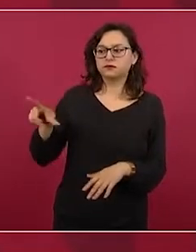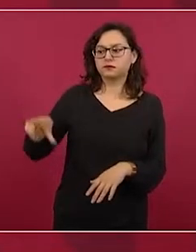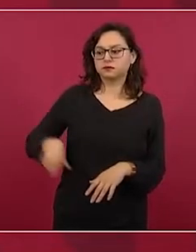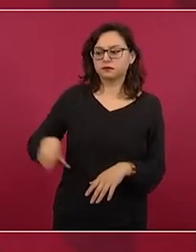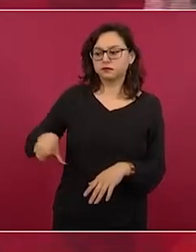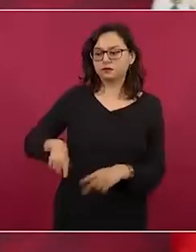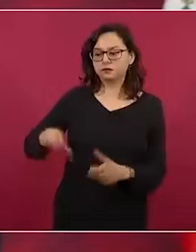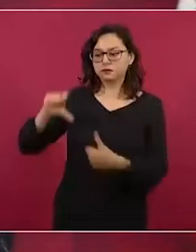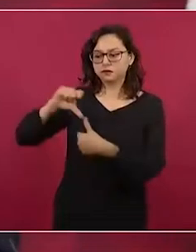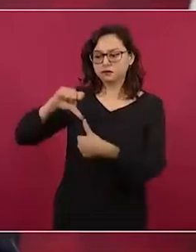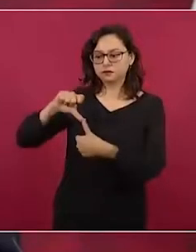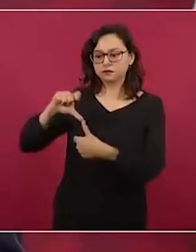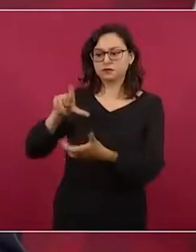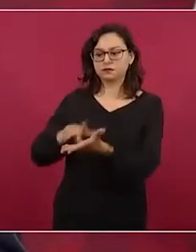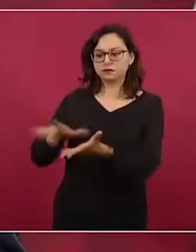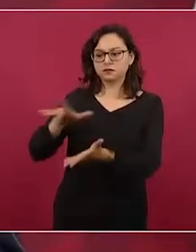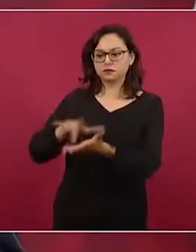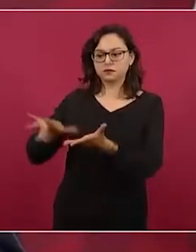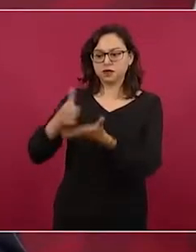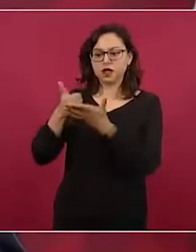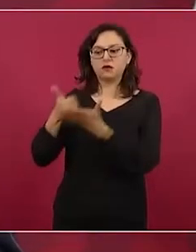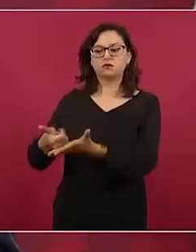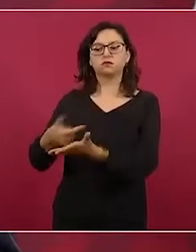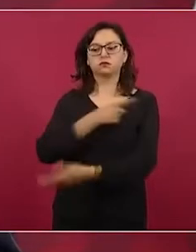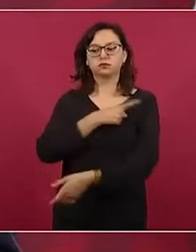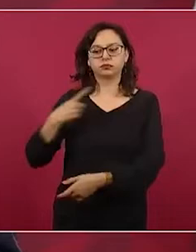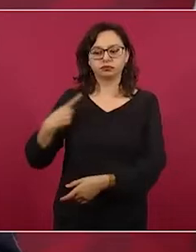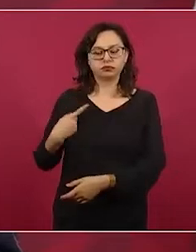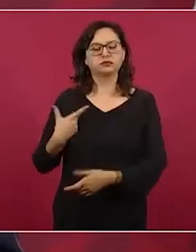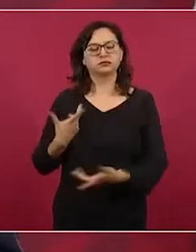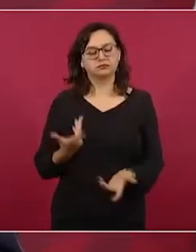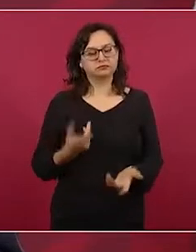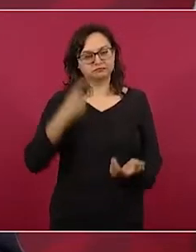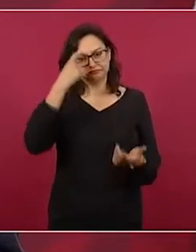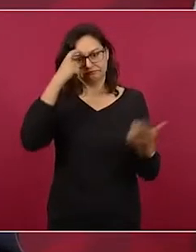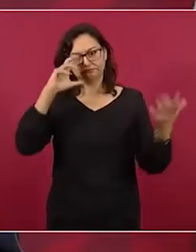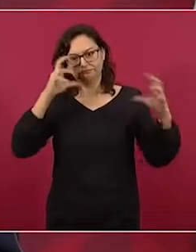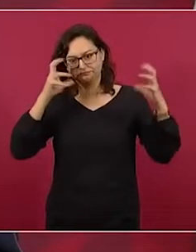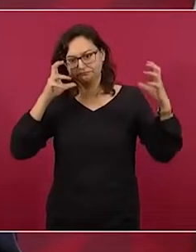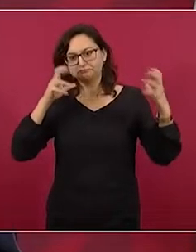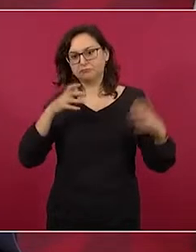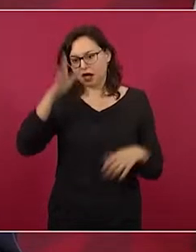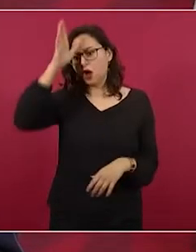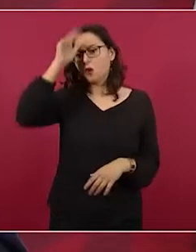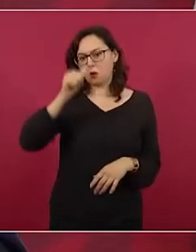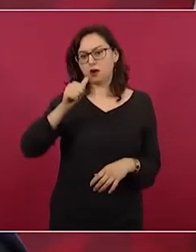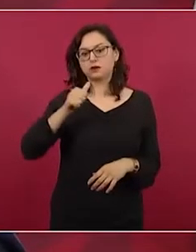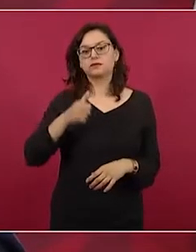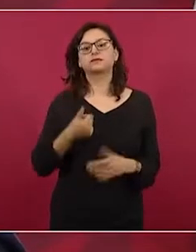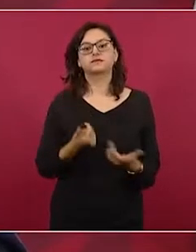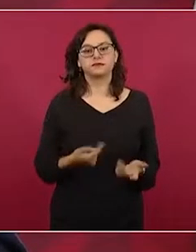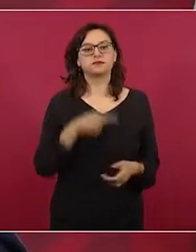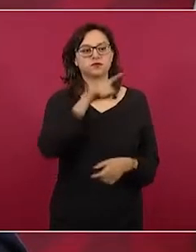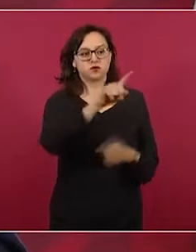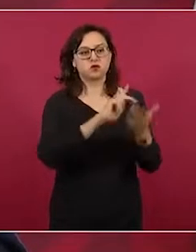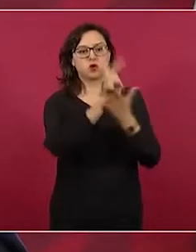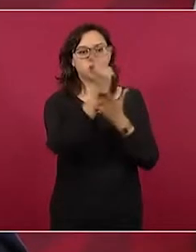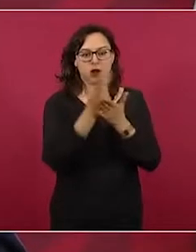centroamericanos, ya están avanzando, pero todavía